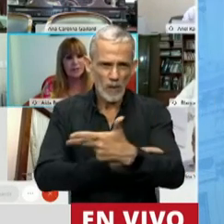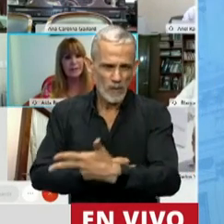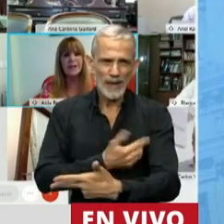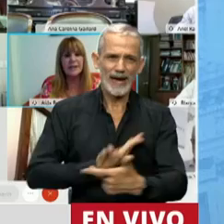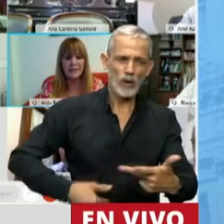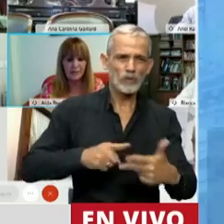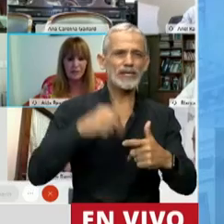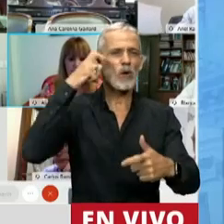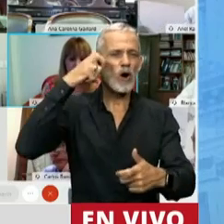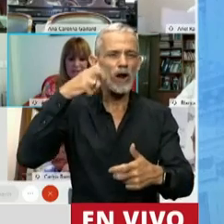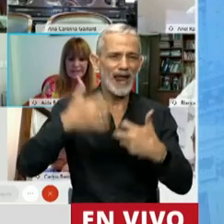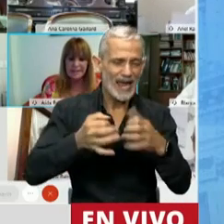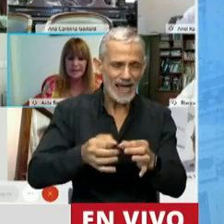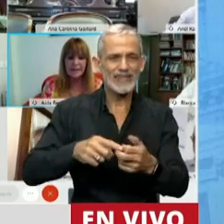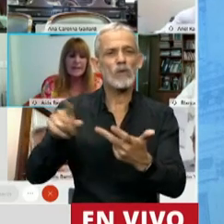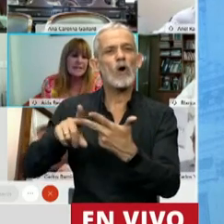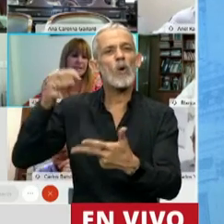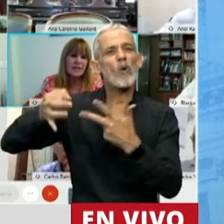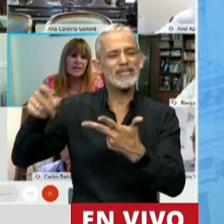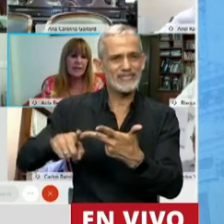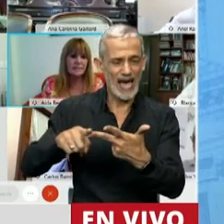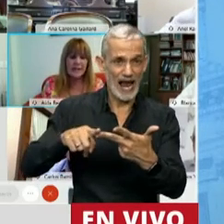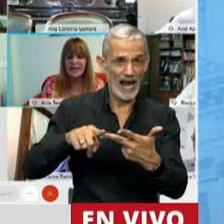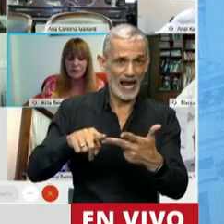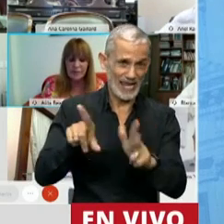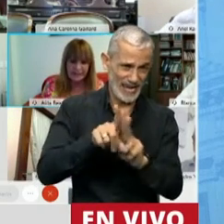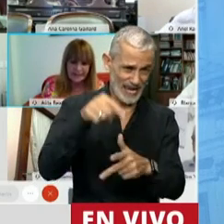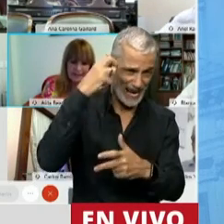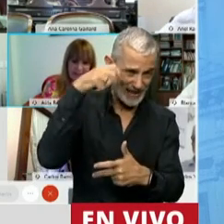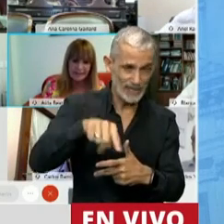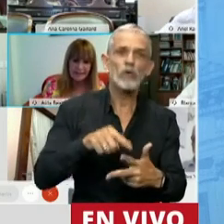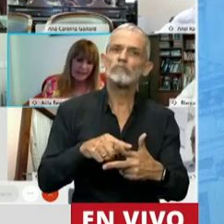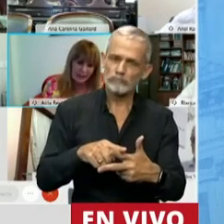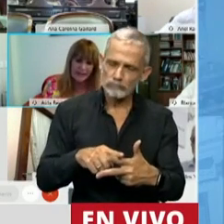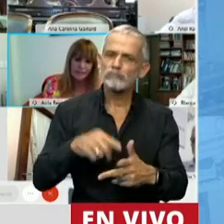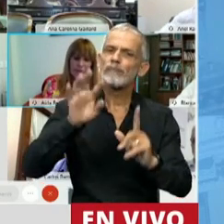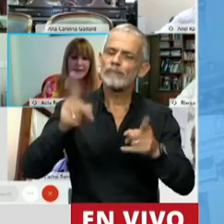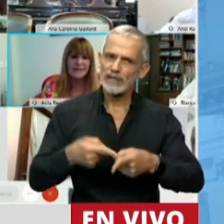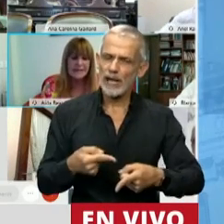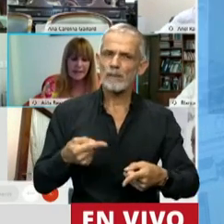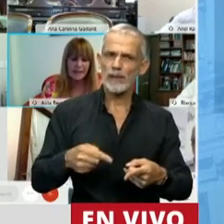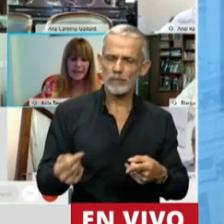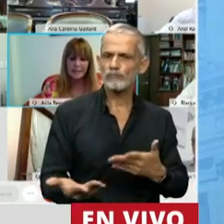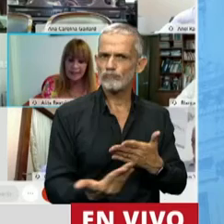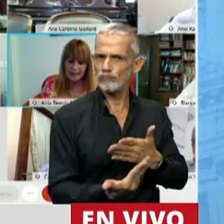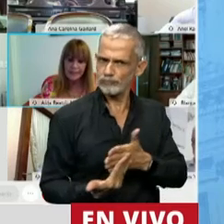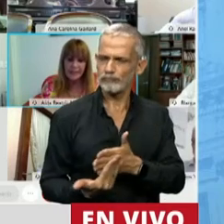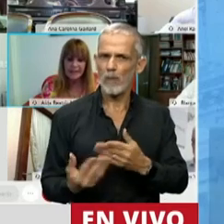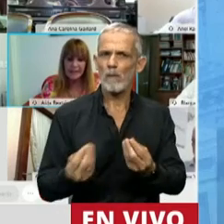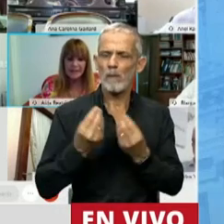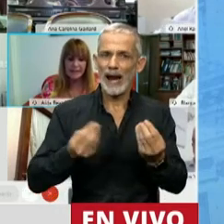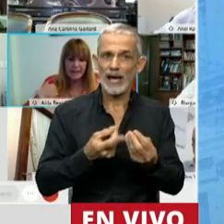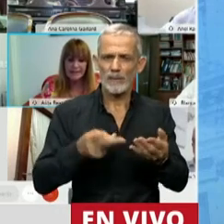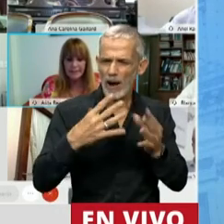ejecutivo, legislativo y judicial. Y sin duda es un antecedente de gran importancia para